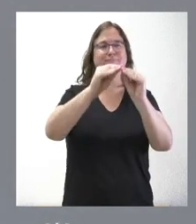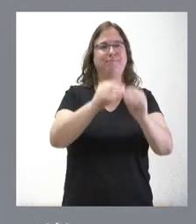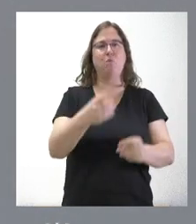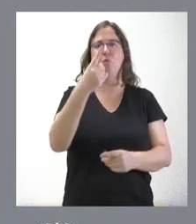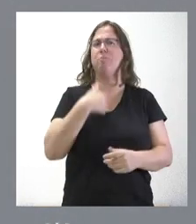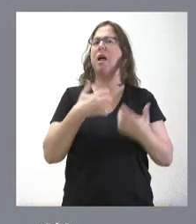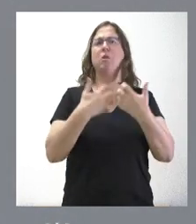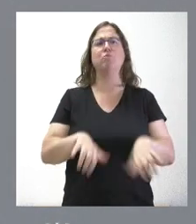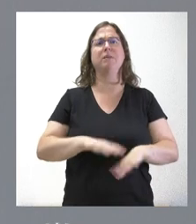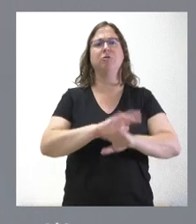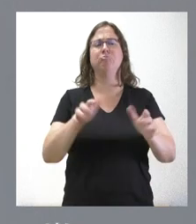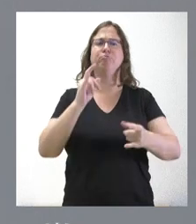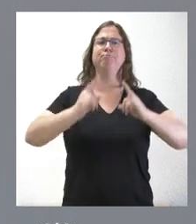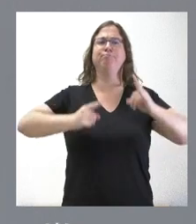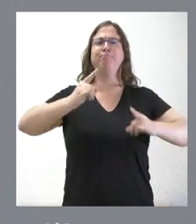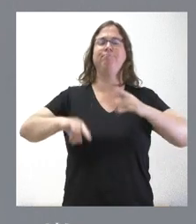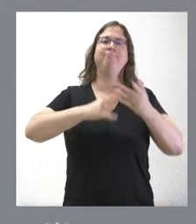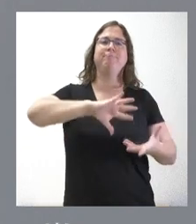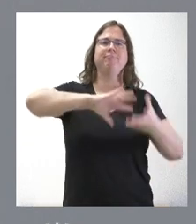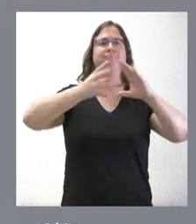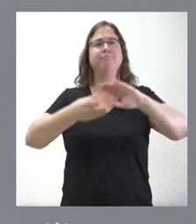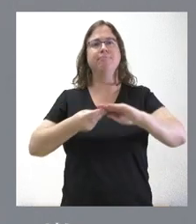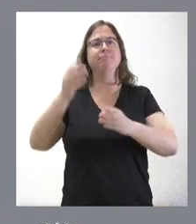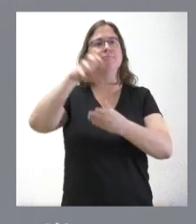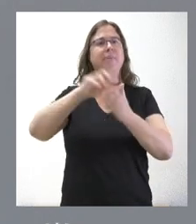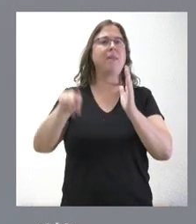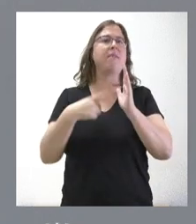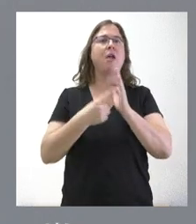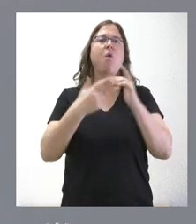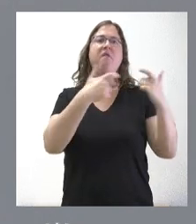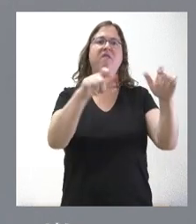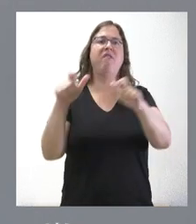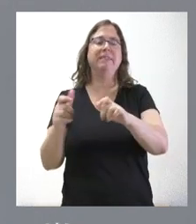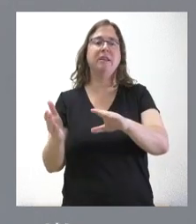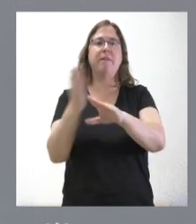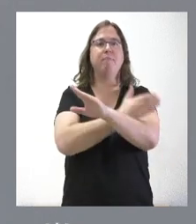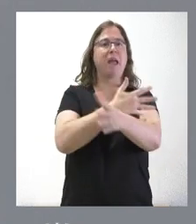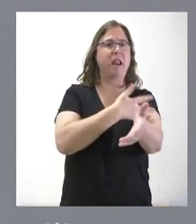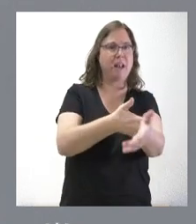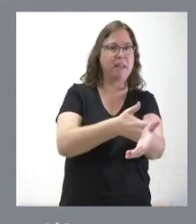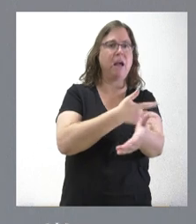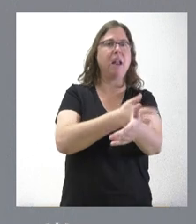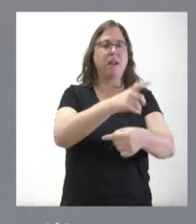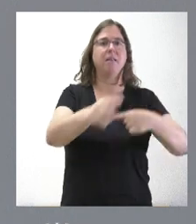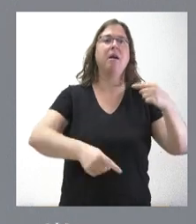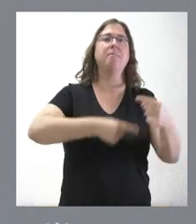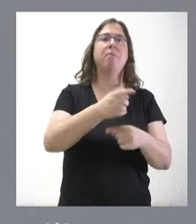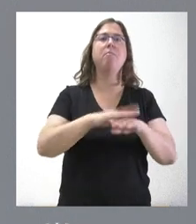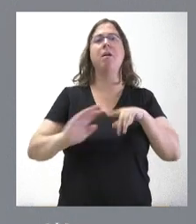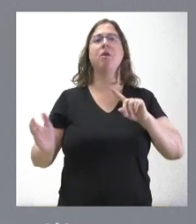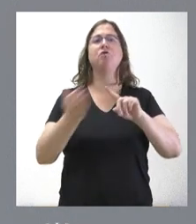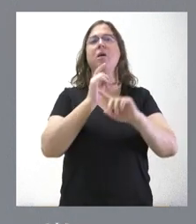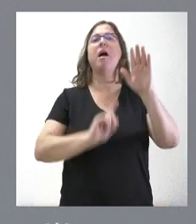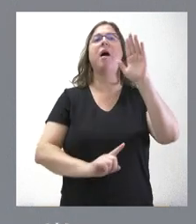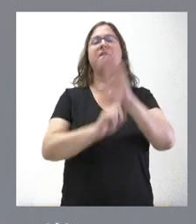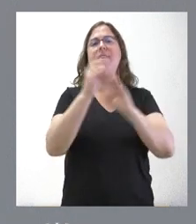automatización, consolidando la integración de las fases preanalítica, analítica y posanalítica para obtener un avance